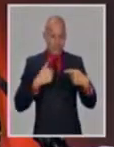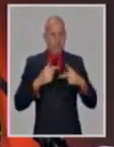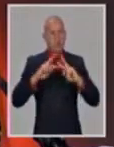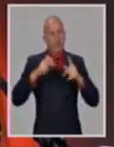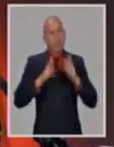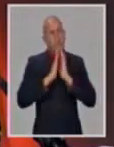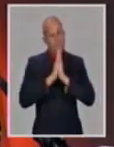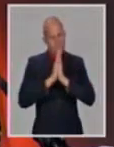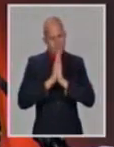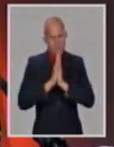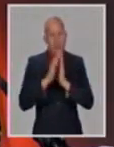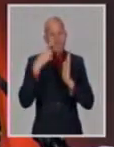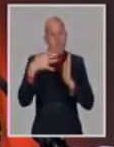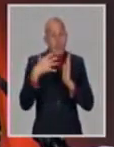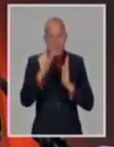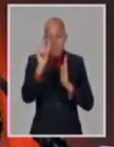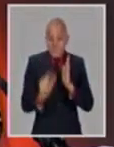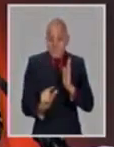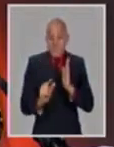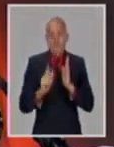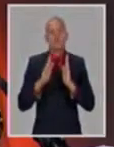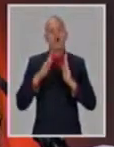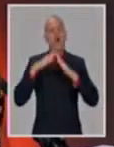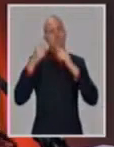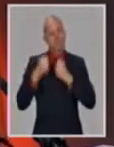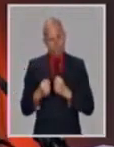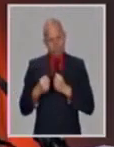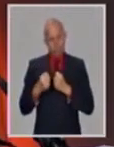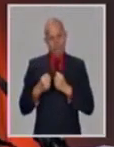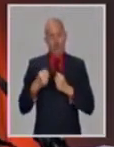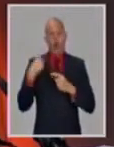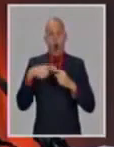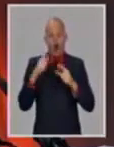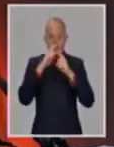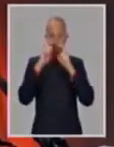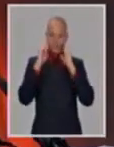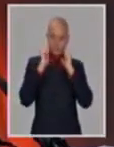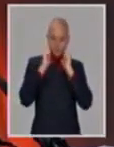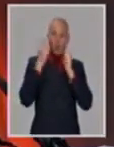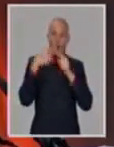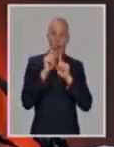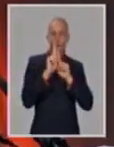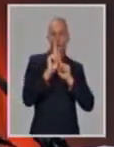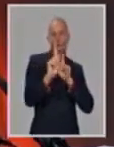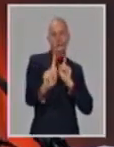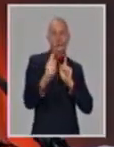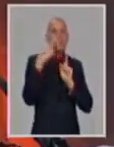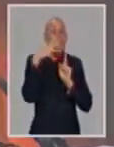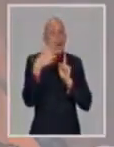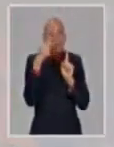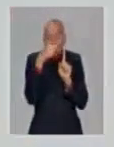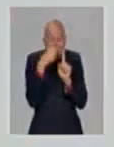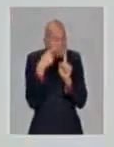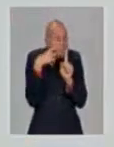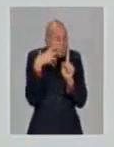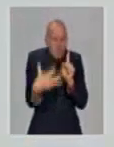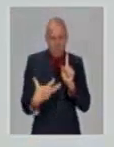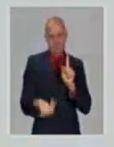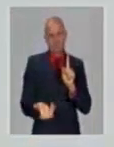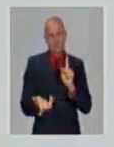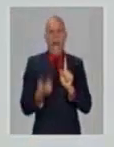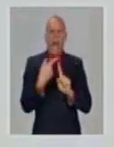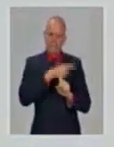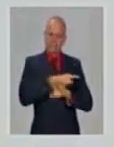fundamentales yo hoy cuando desde ayer que se está diciendo lo de la mesa redonda y me han llegado todo el mundo está muy a la